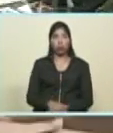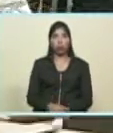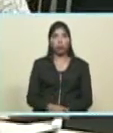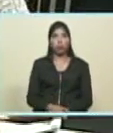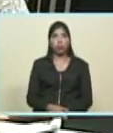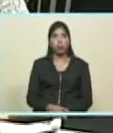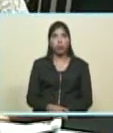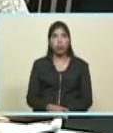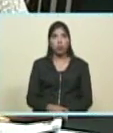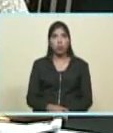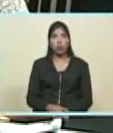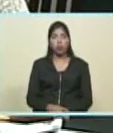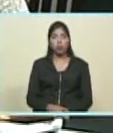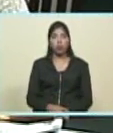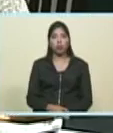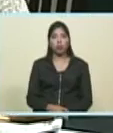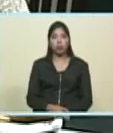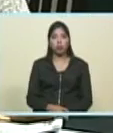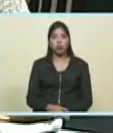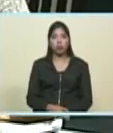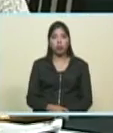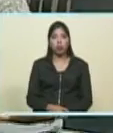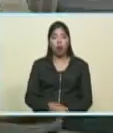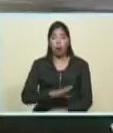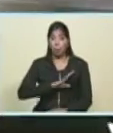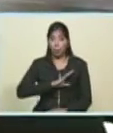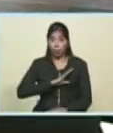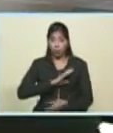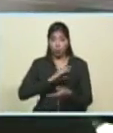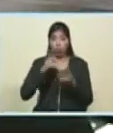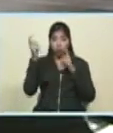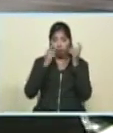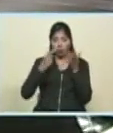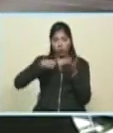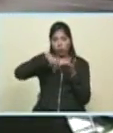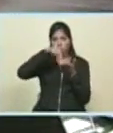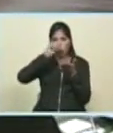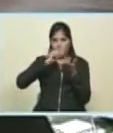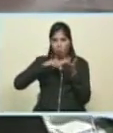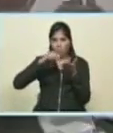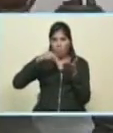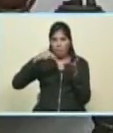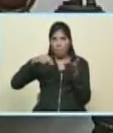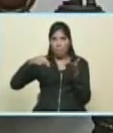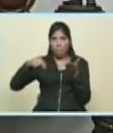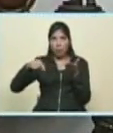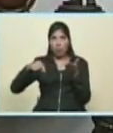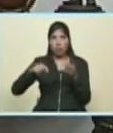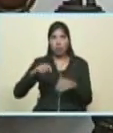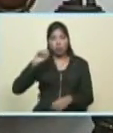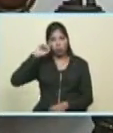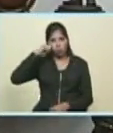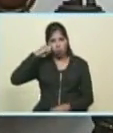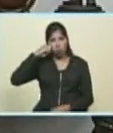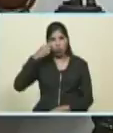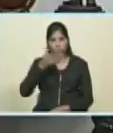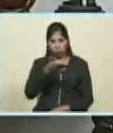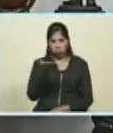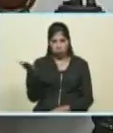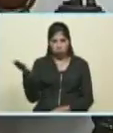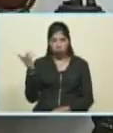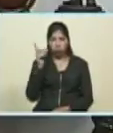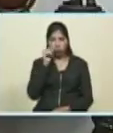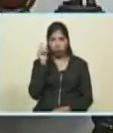esto fue redactado de puño y letra del comandante Chávez ustedes saben siempre hay que recordarlo compañeras